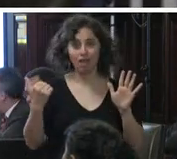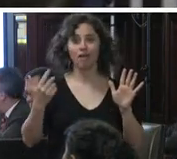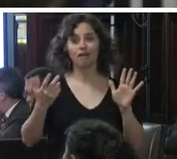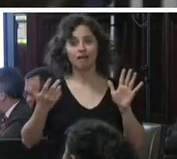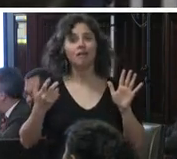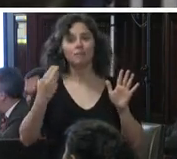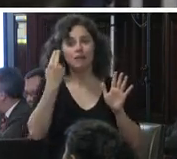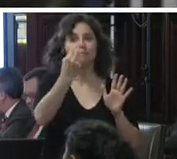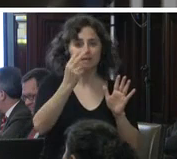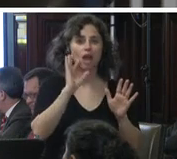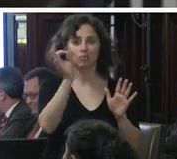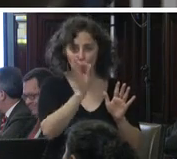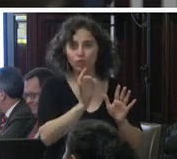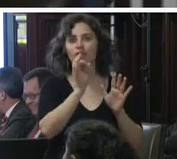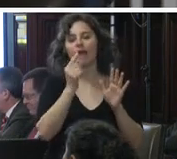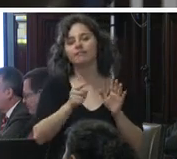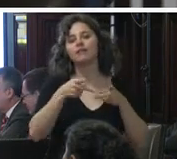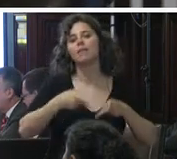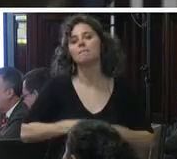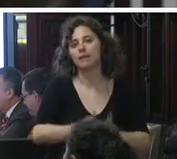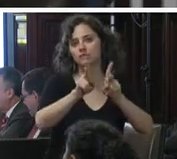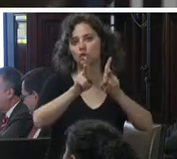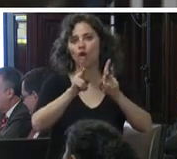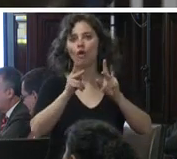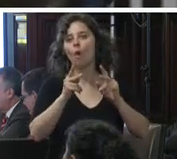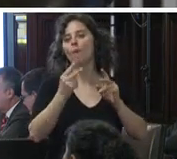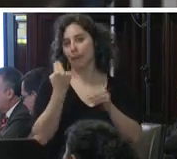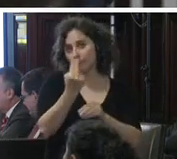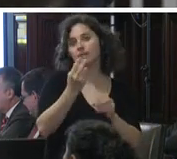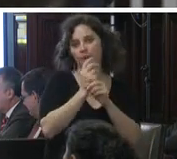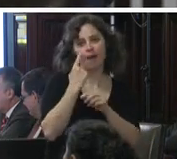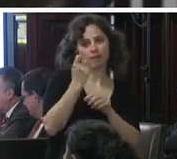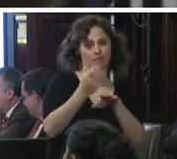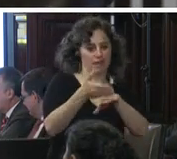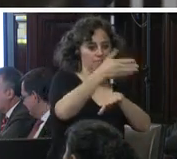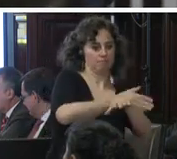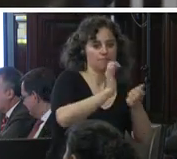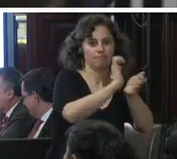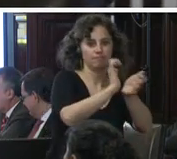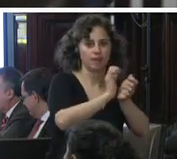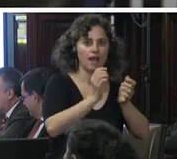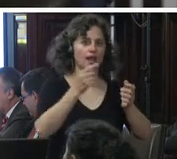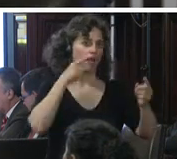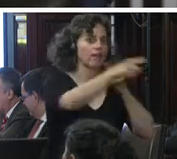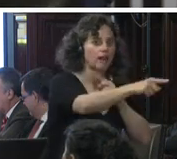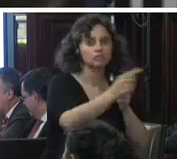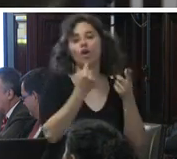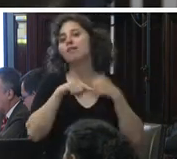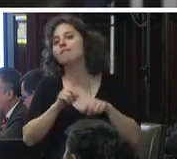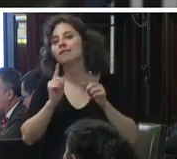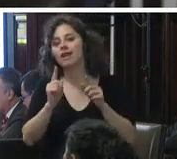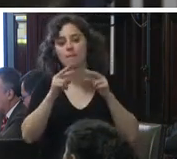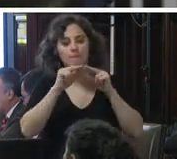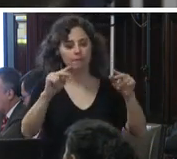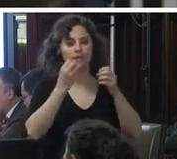permite esta posibilidad o sea este mecanismo para evitar la prisión preventiva oficiosa que permite una mayor